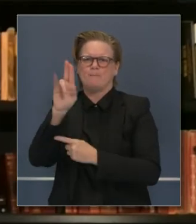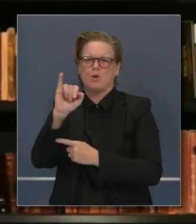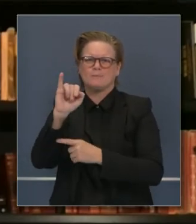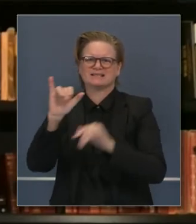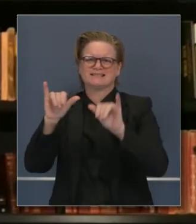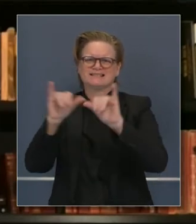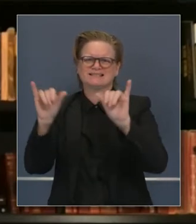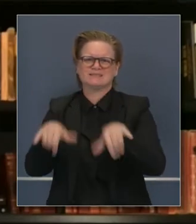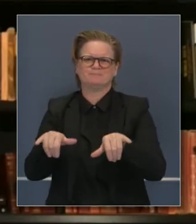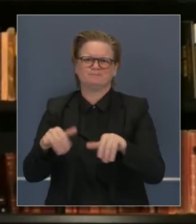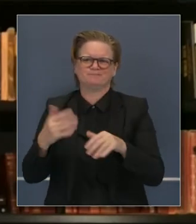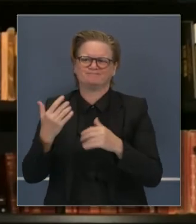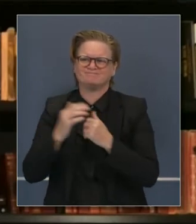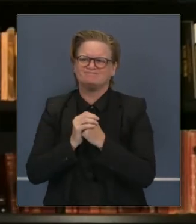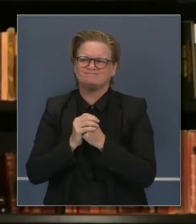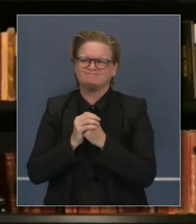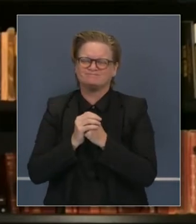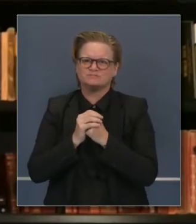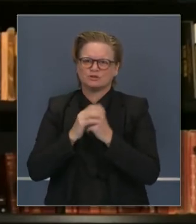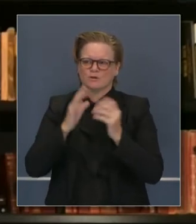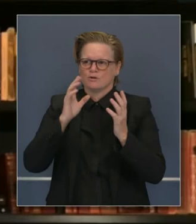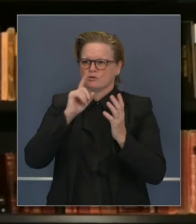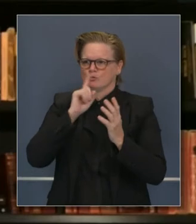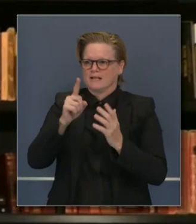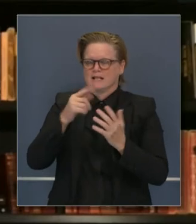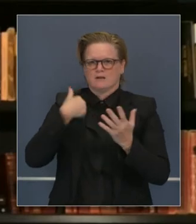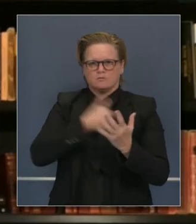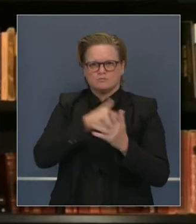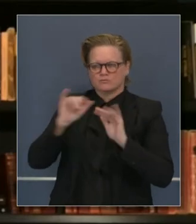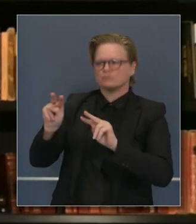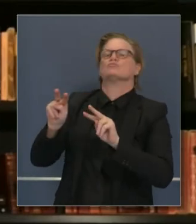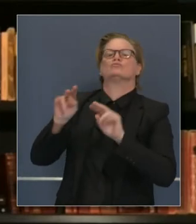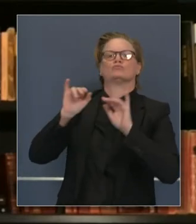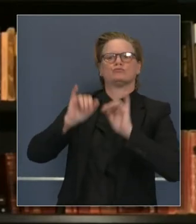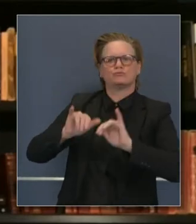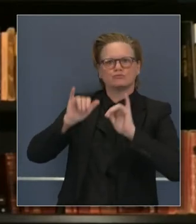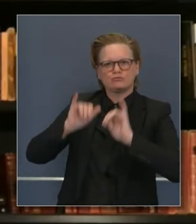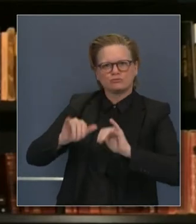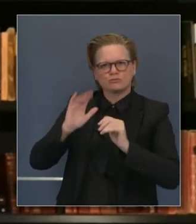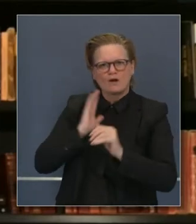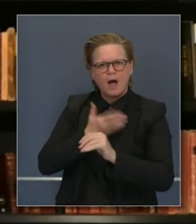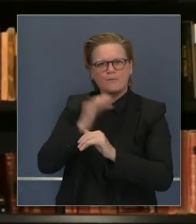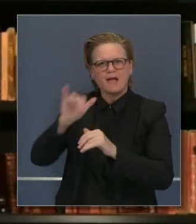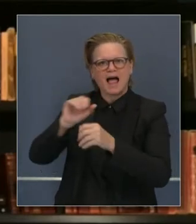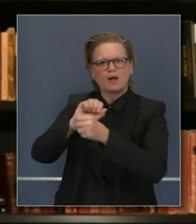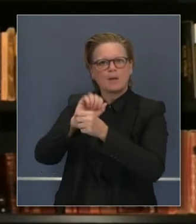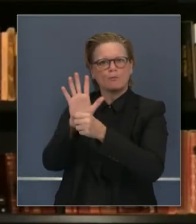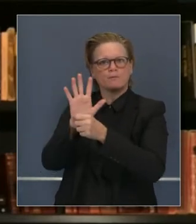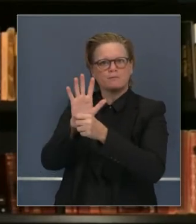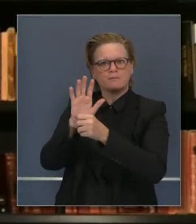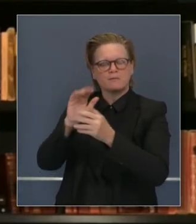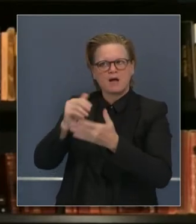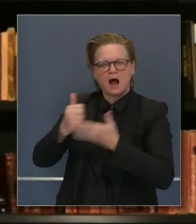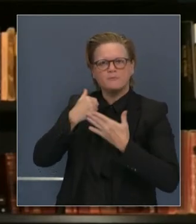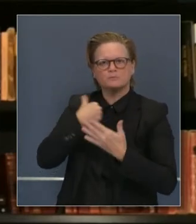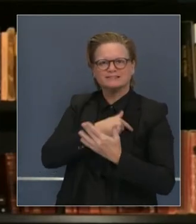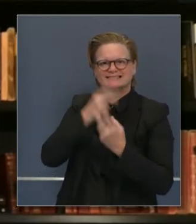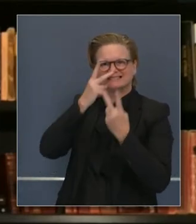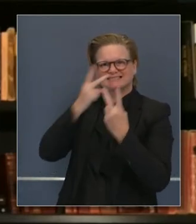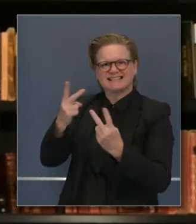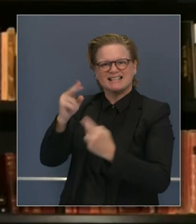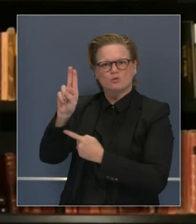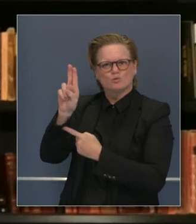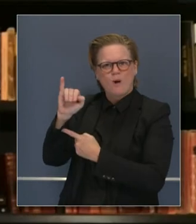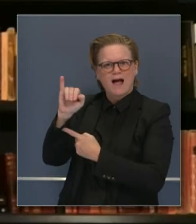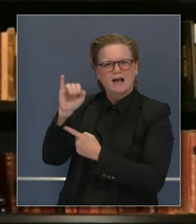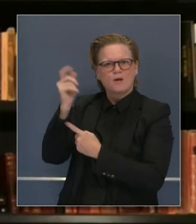magnitud que vemos en esta pandemia. Es una lección aprendida y estamos buscando estas